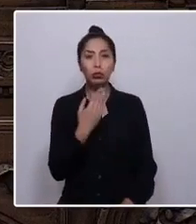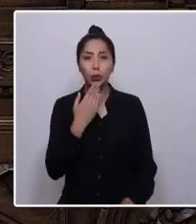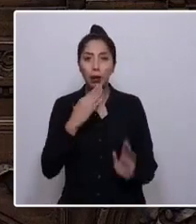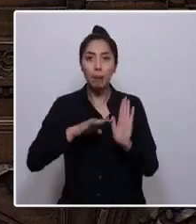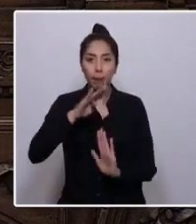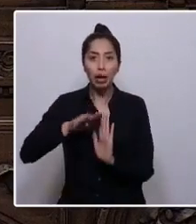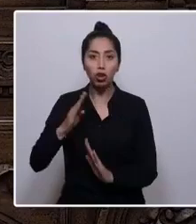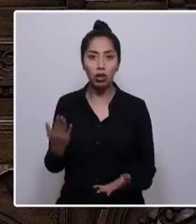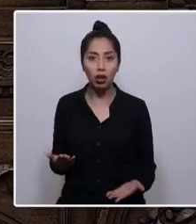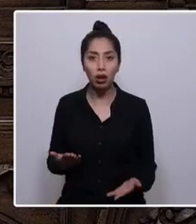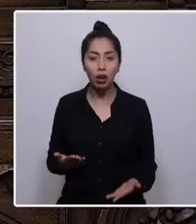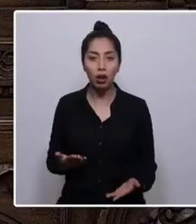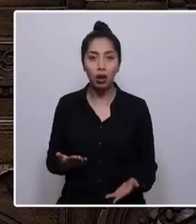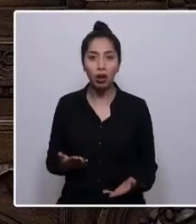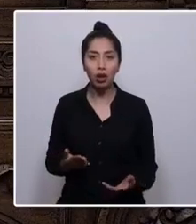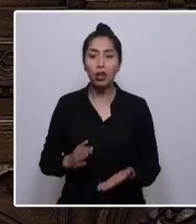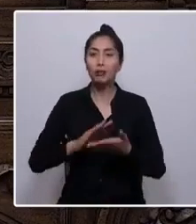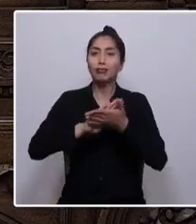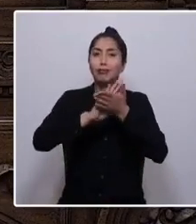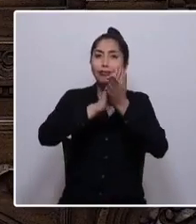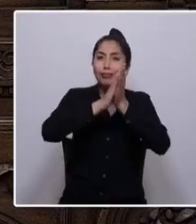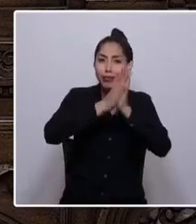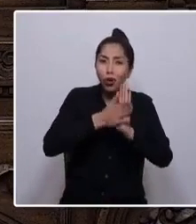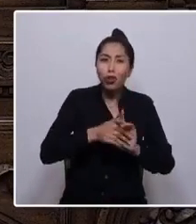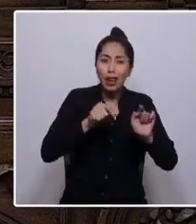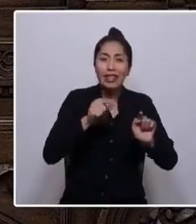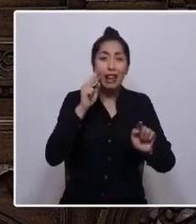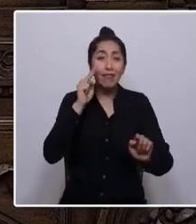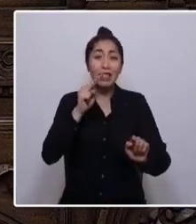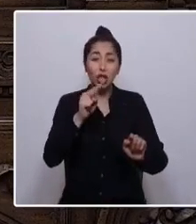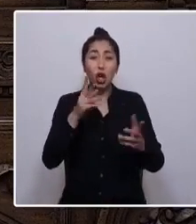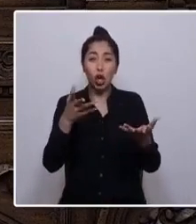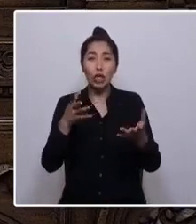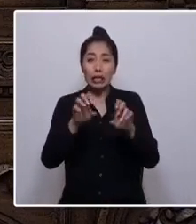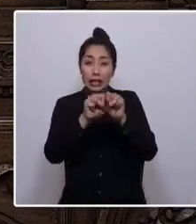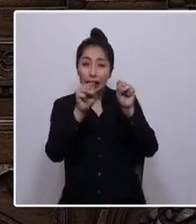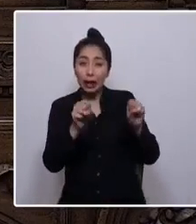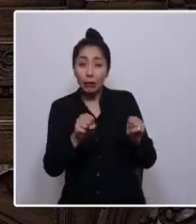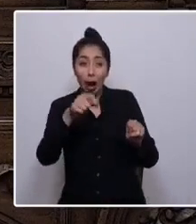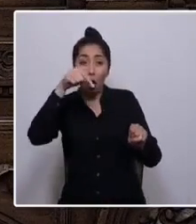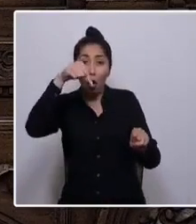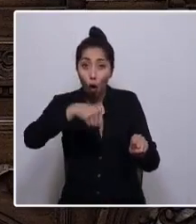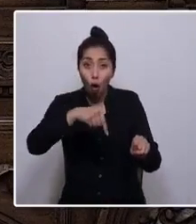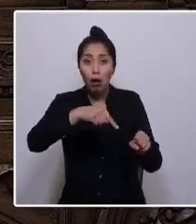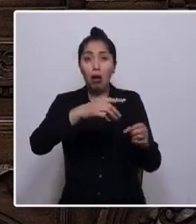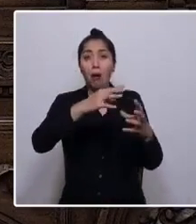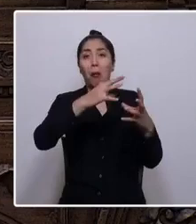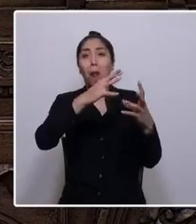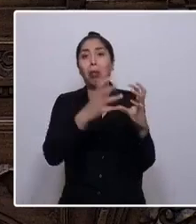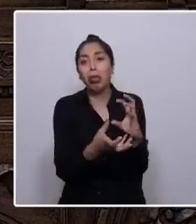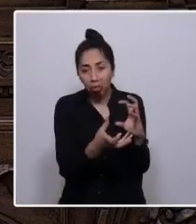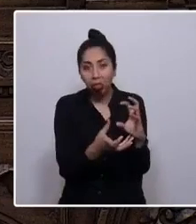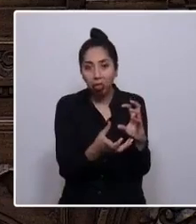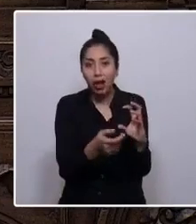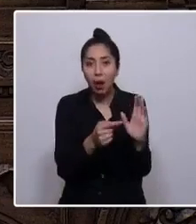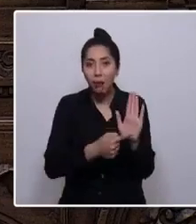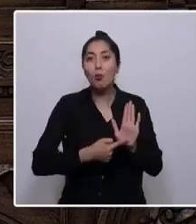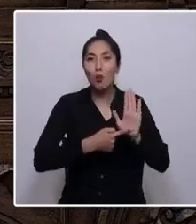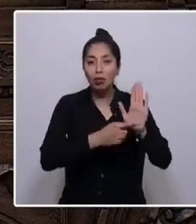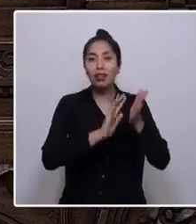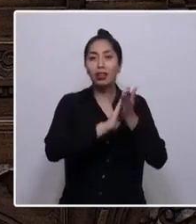Tanto las premisas como los frutos de esta visión hoy se caen a pedazos exponiendo las heridas